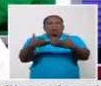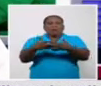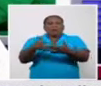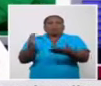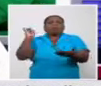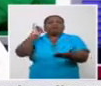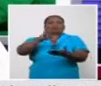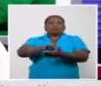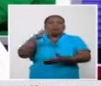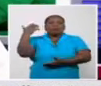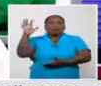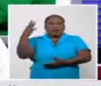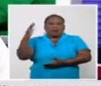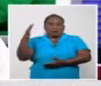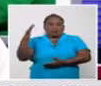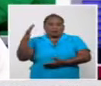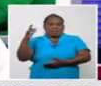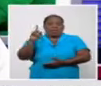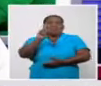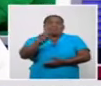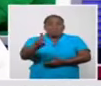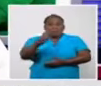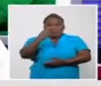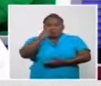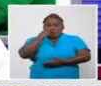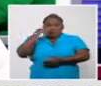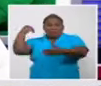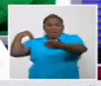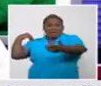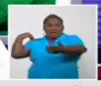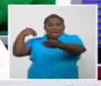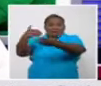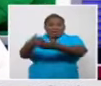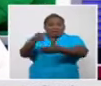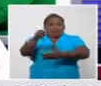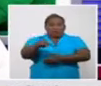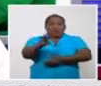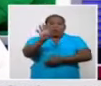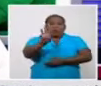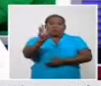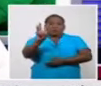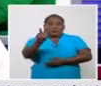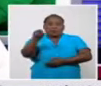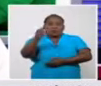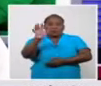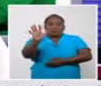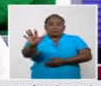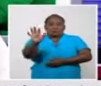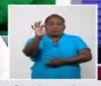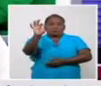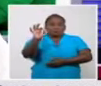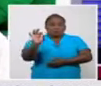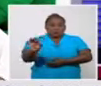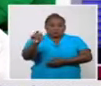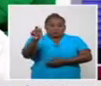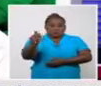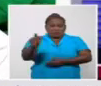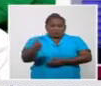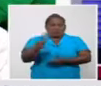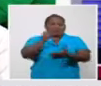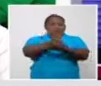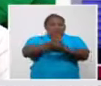el 1 de noviembre hasta la fecha, el 43,5% de todos los diagnosticados han estado